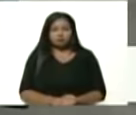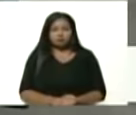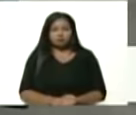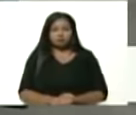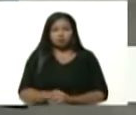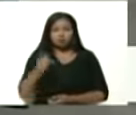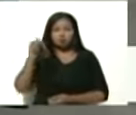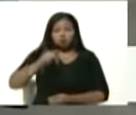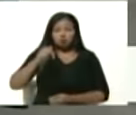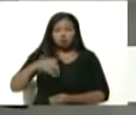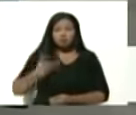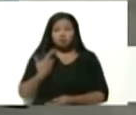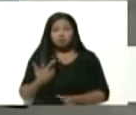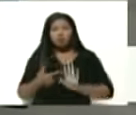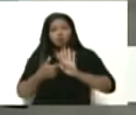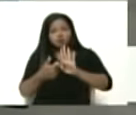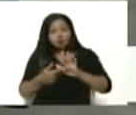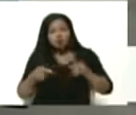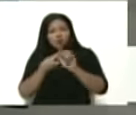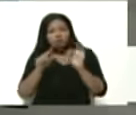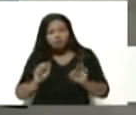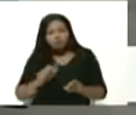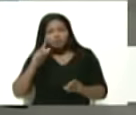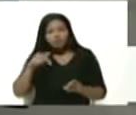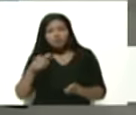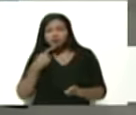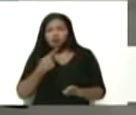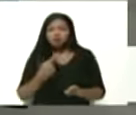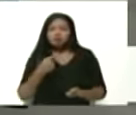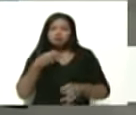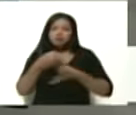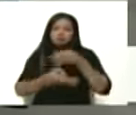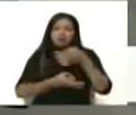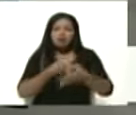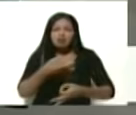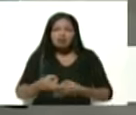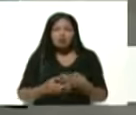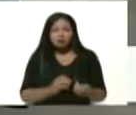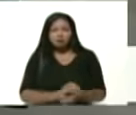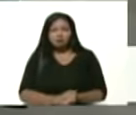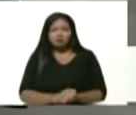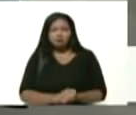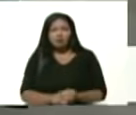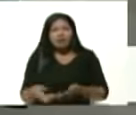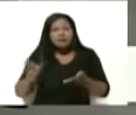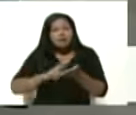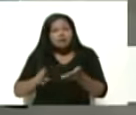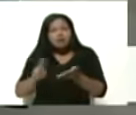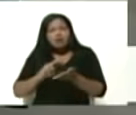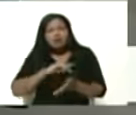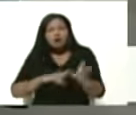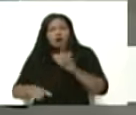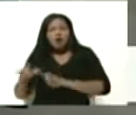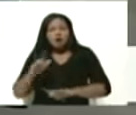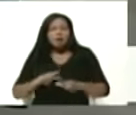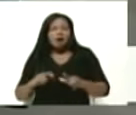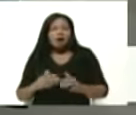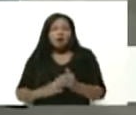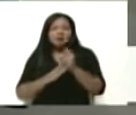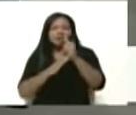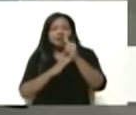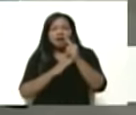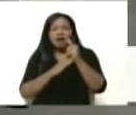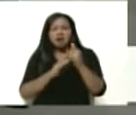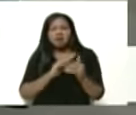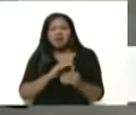podemos exhibir lo que decía Augusto Mijares y que lo repetía nuestro amado comandante Hugo Chávez, lo